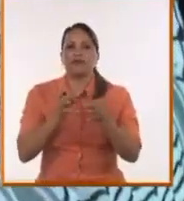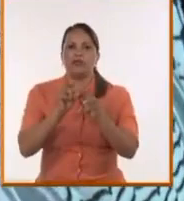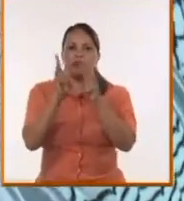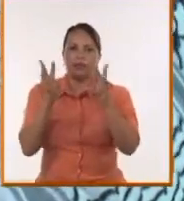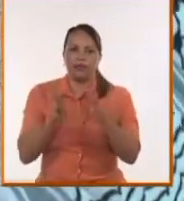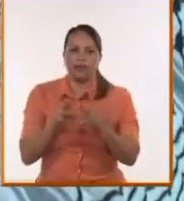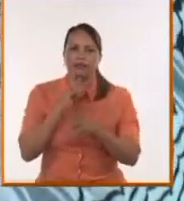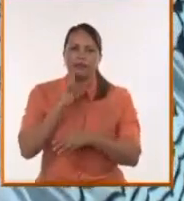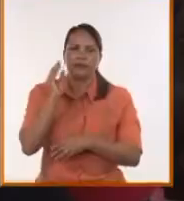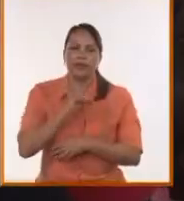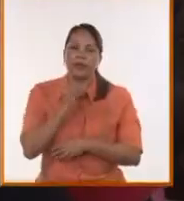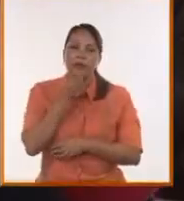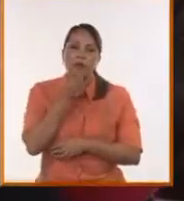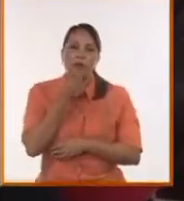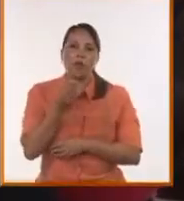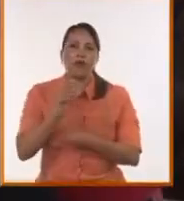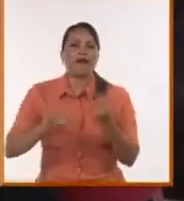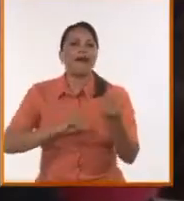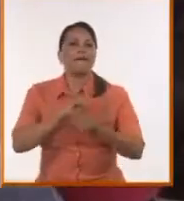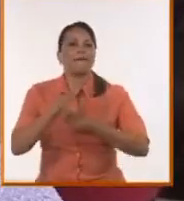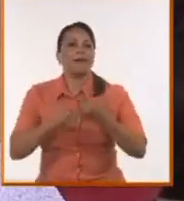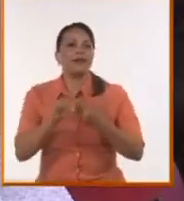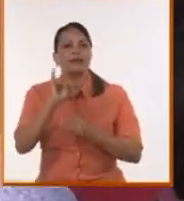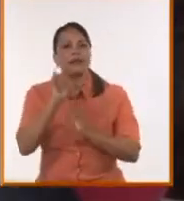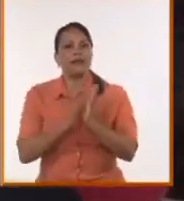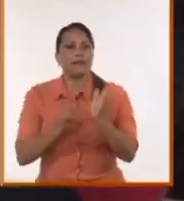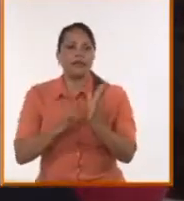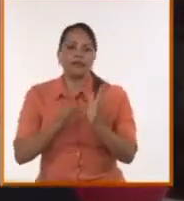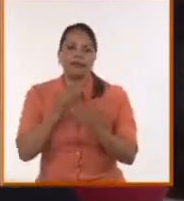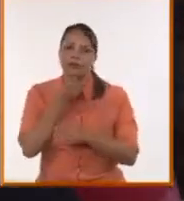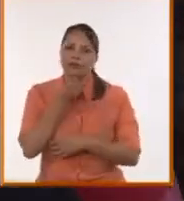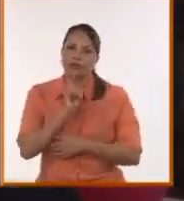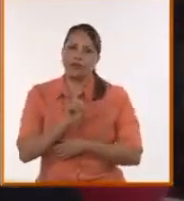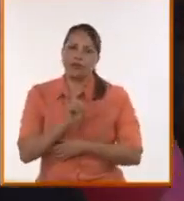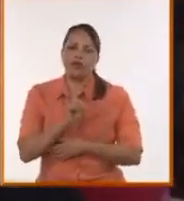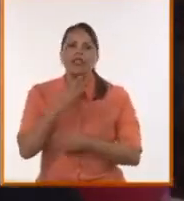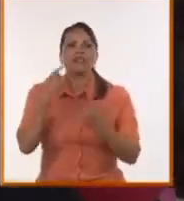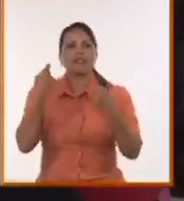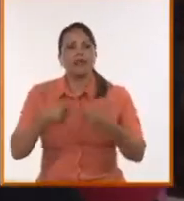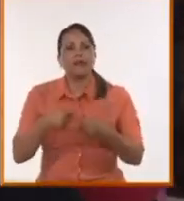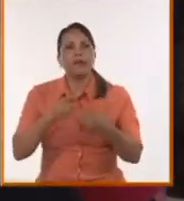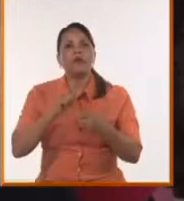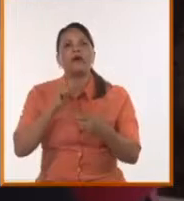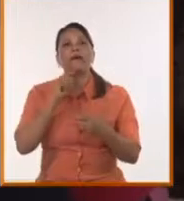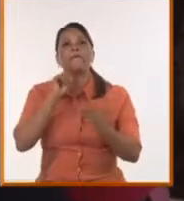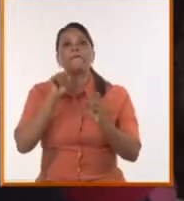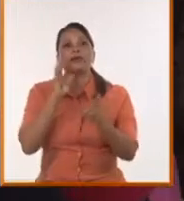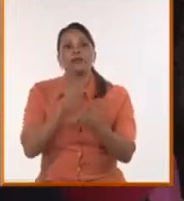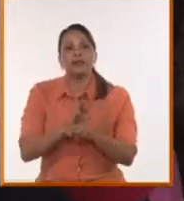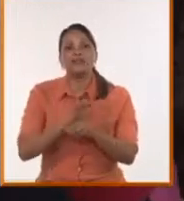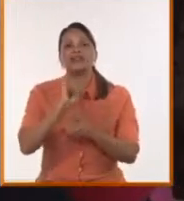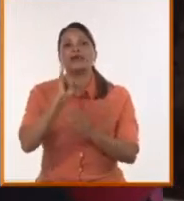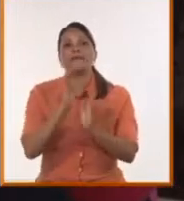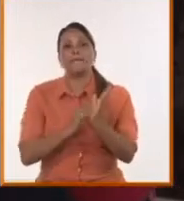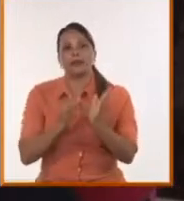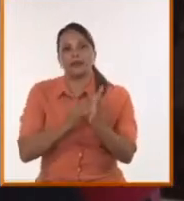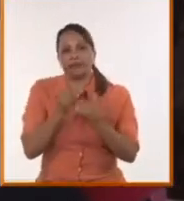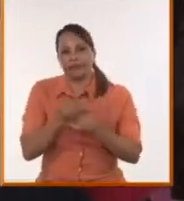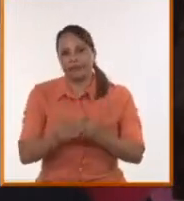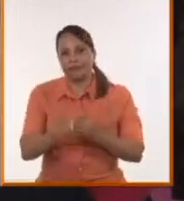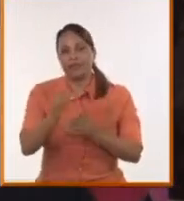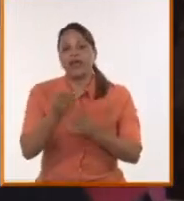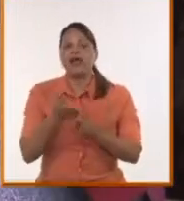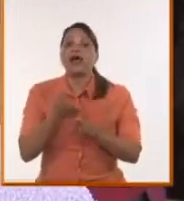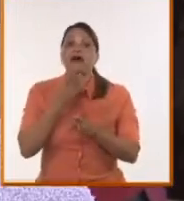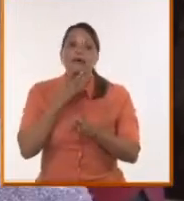nos van a cambiar las reglas del juego en seis meses. Vamos a tener que volver a empezar en seis meses. Y mientras tanto, pedirle a